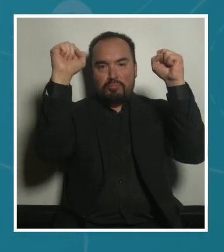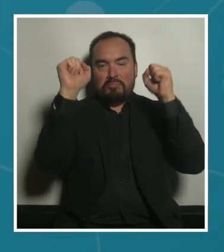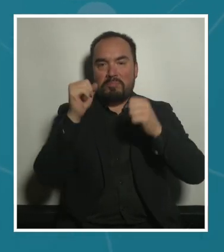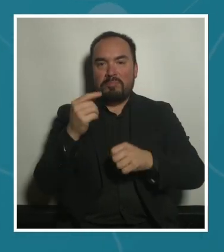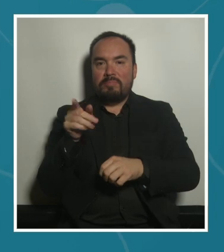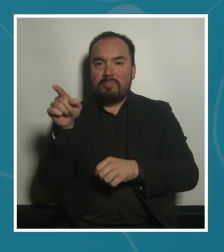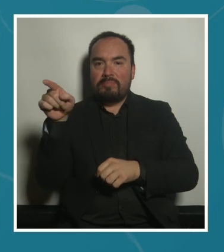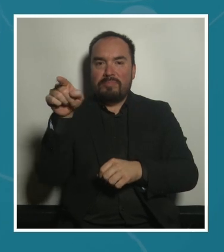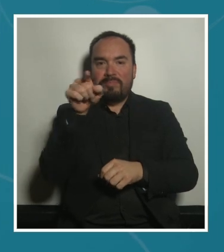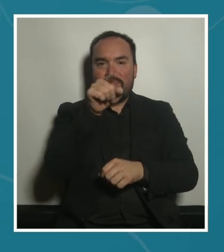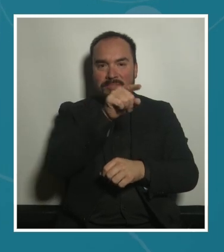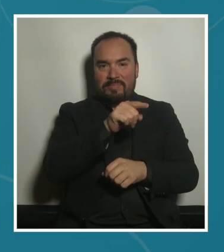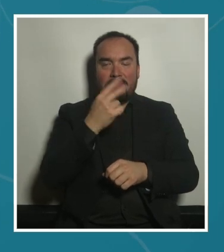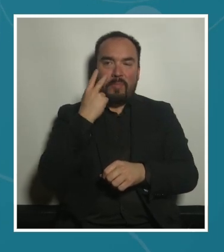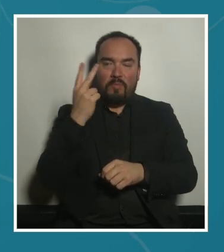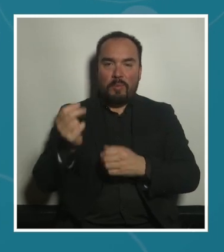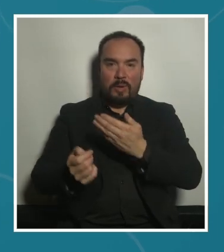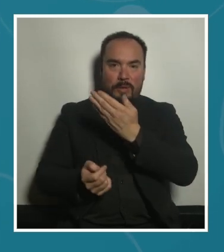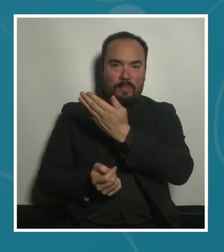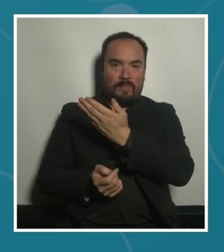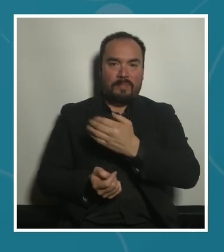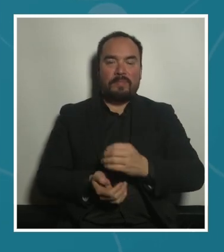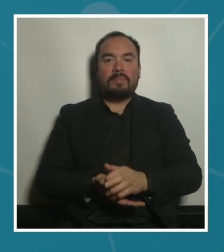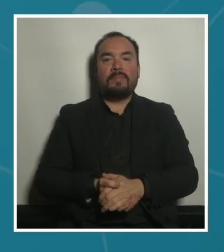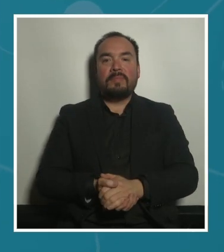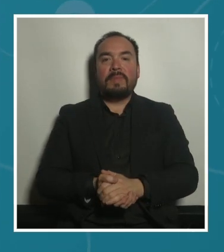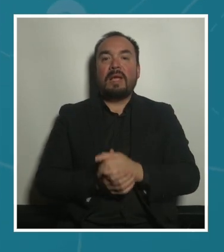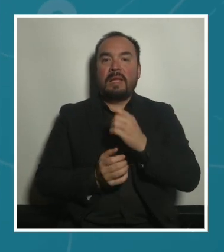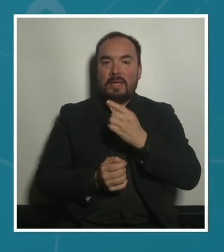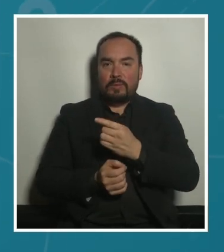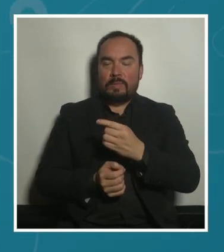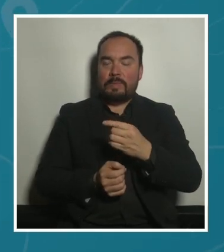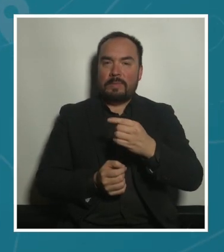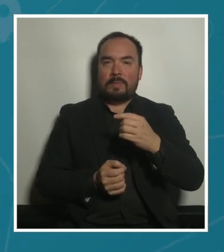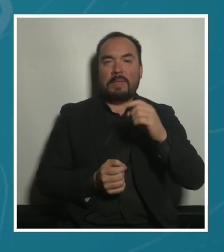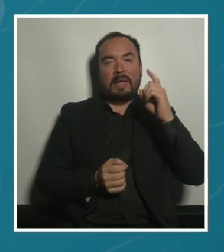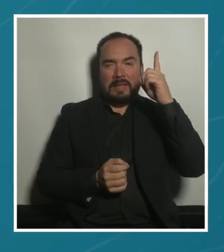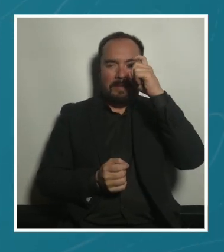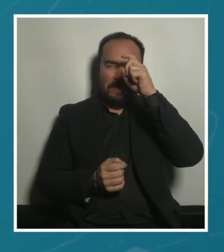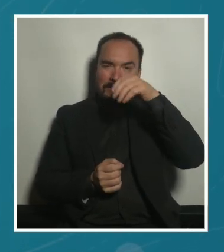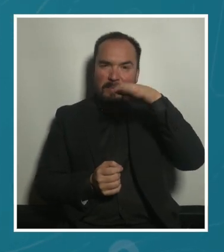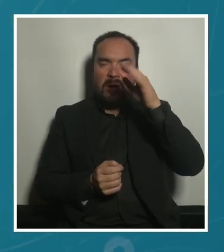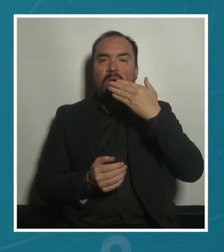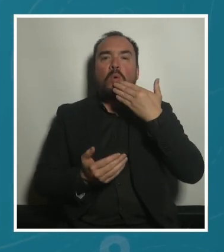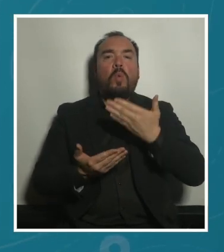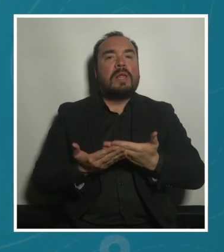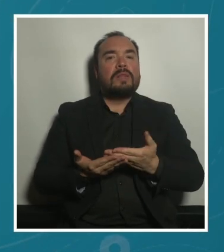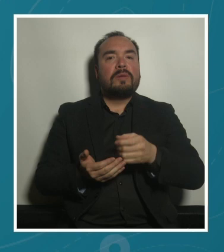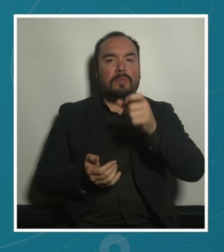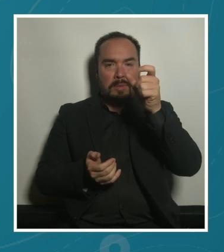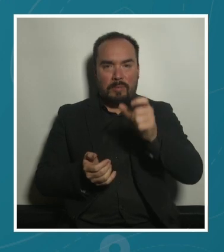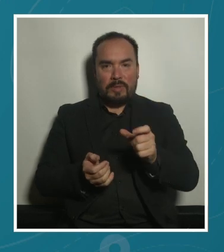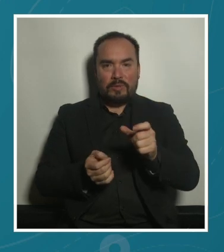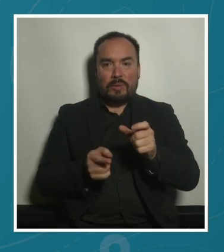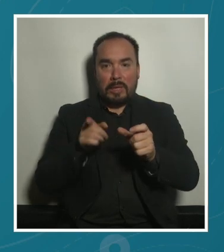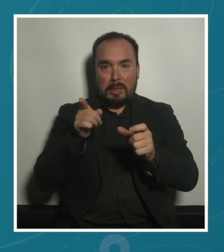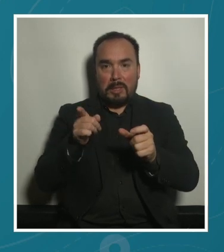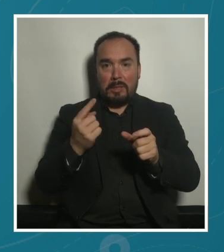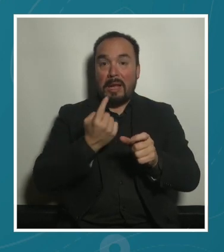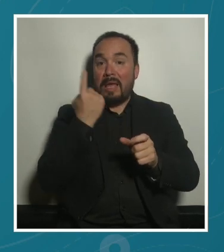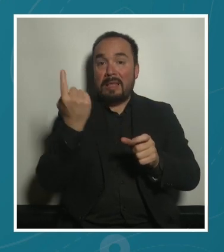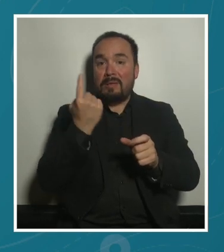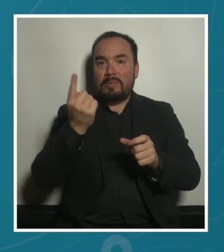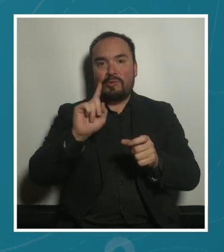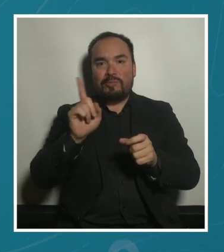cotidiano este flujo de la vida cotidiana se complejiza mucho más cuando es una persona que tiene una persona a su cargo entonces esta